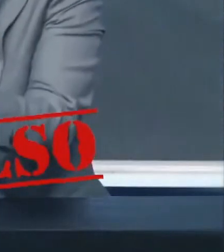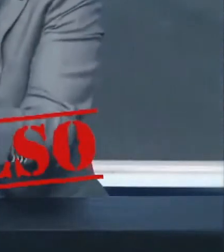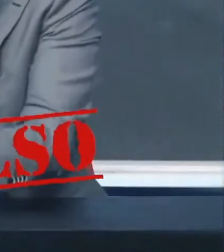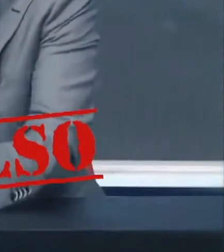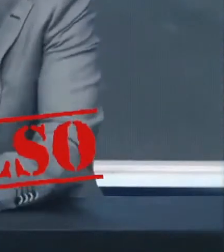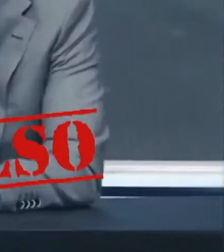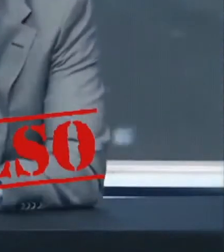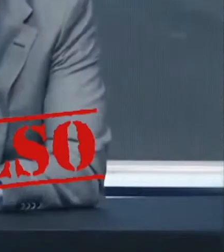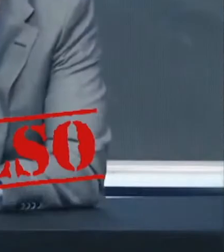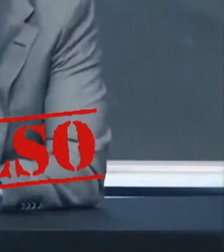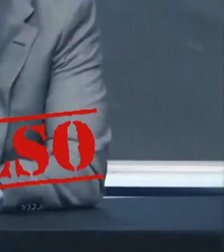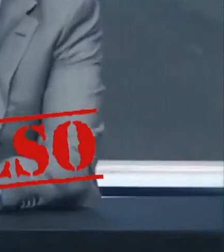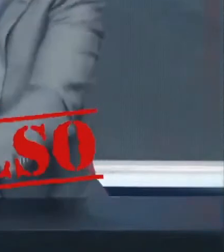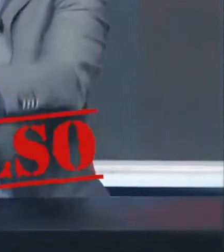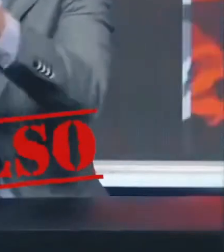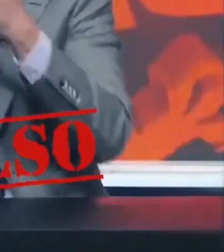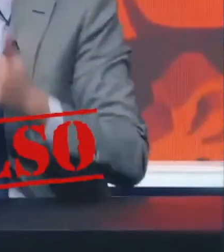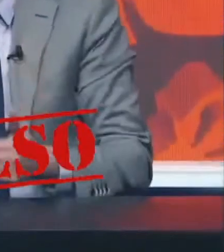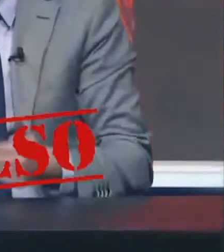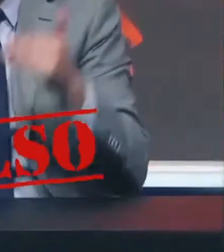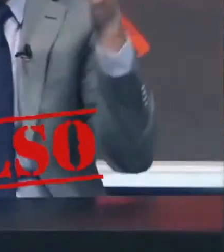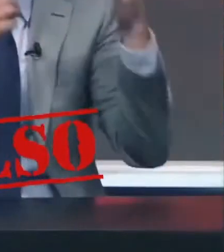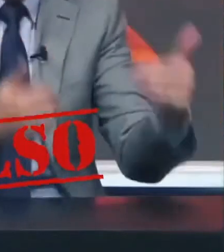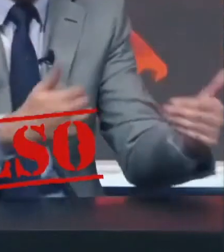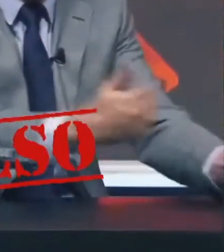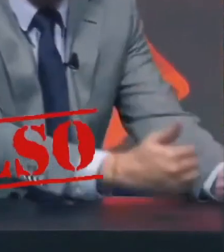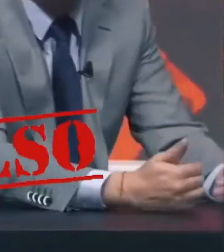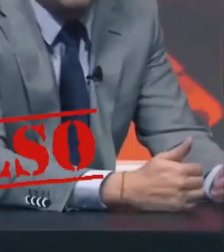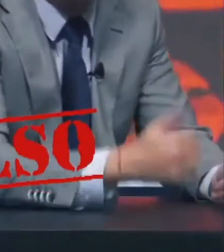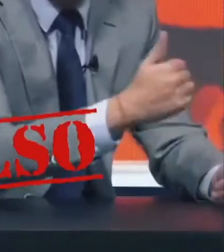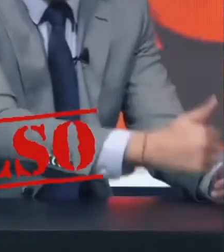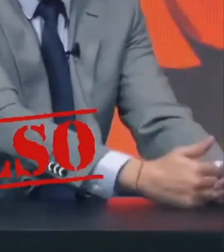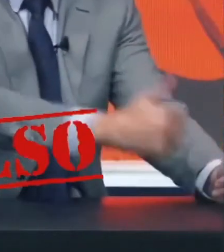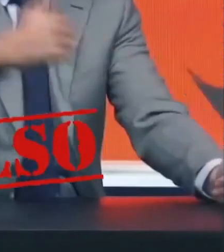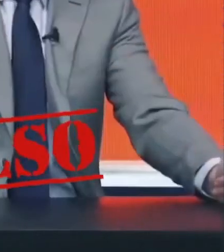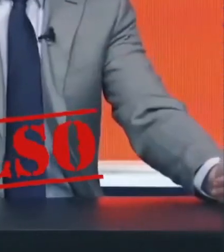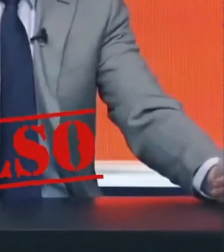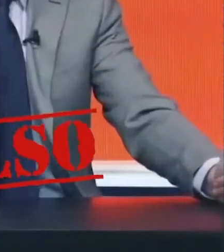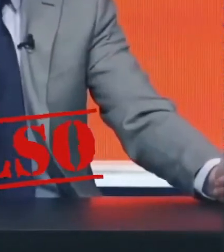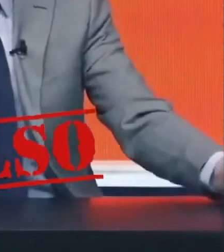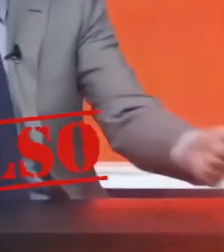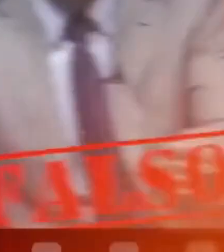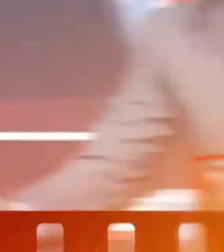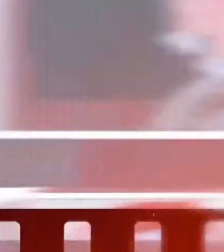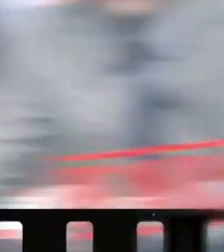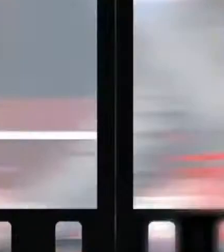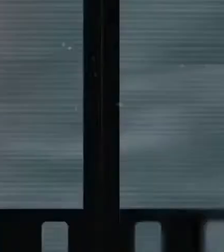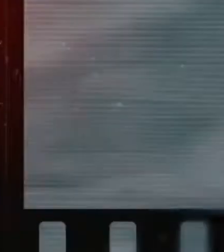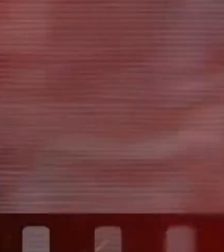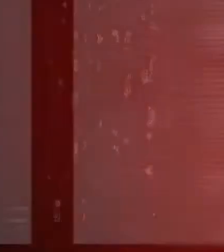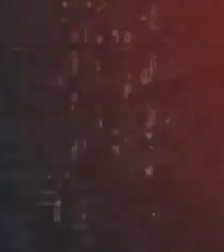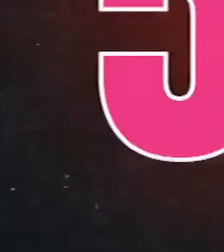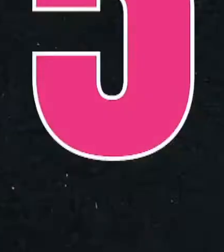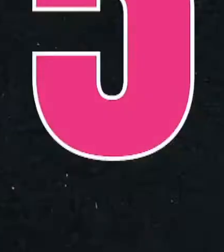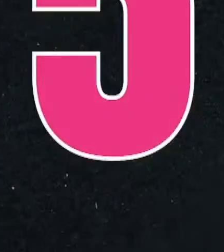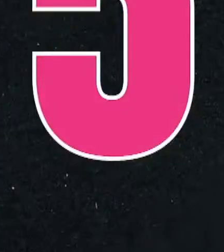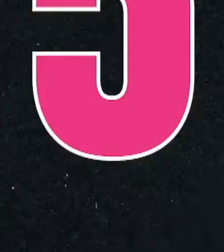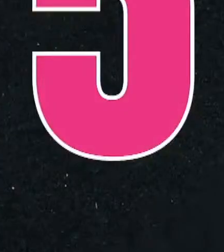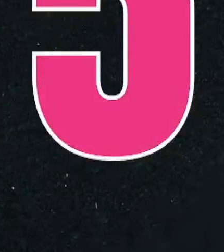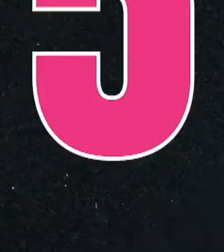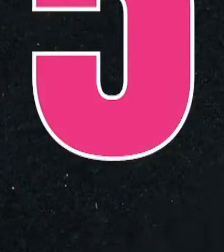nacionalizó ni madres. Una empresa privada va a comprar esas plantas y el gobierno se va a comer la deuda. Cinco,